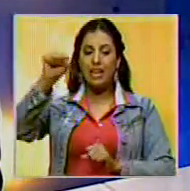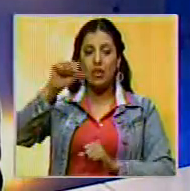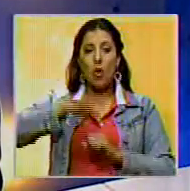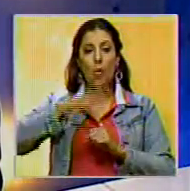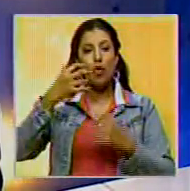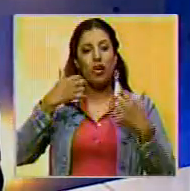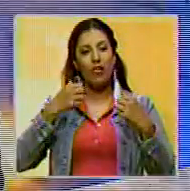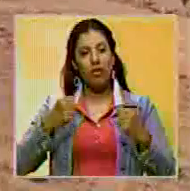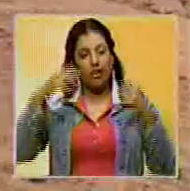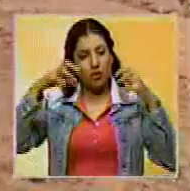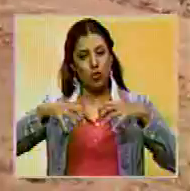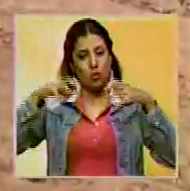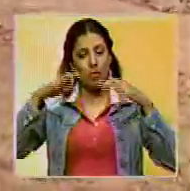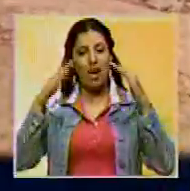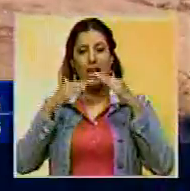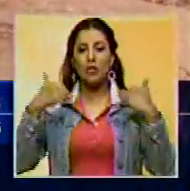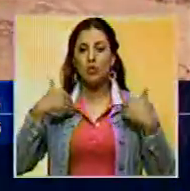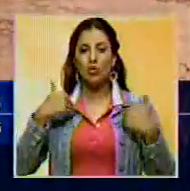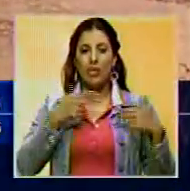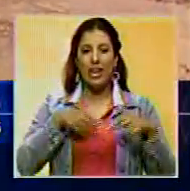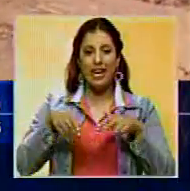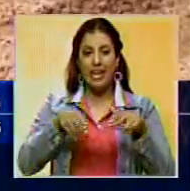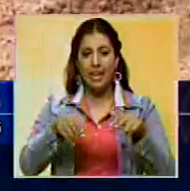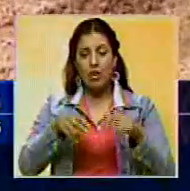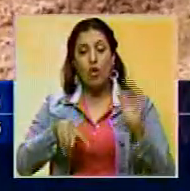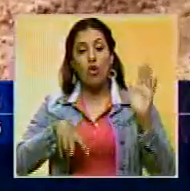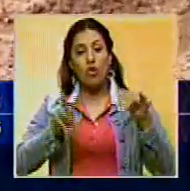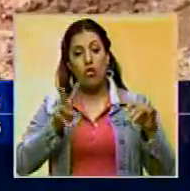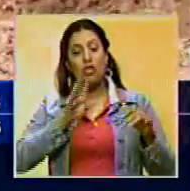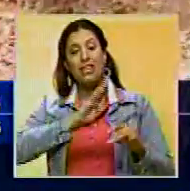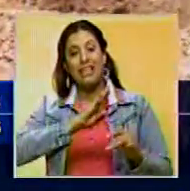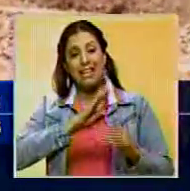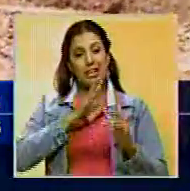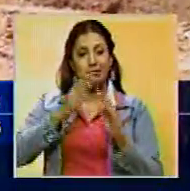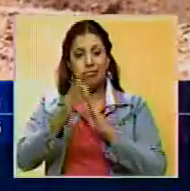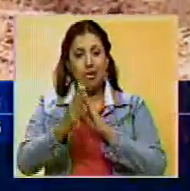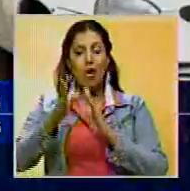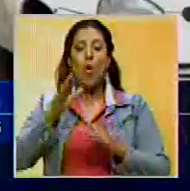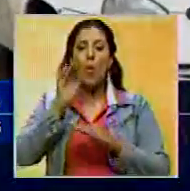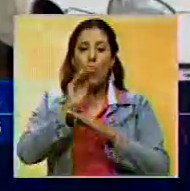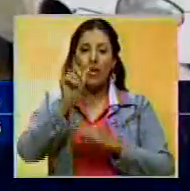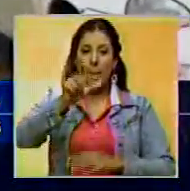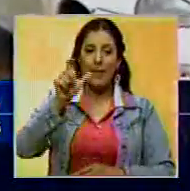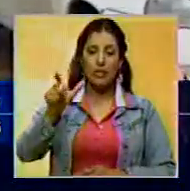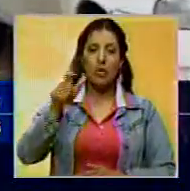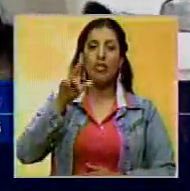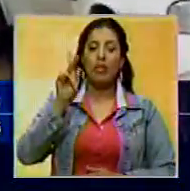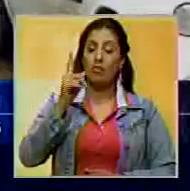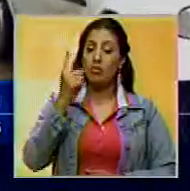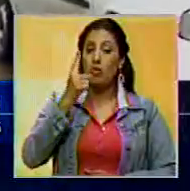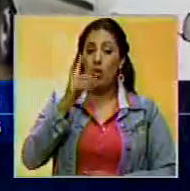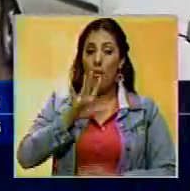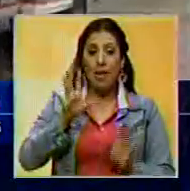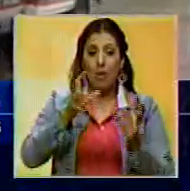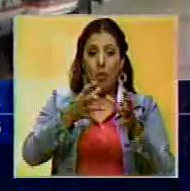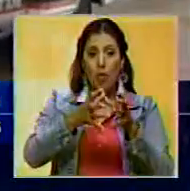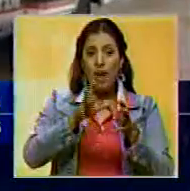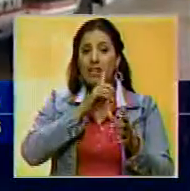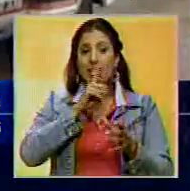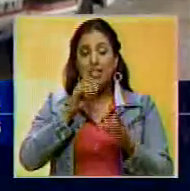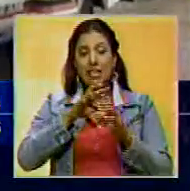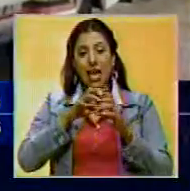riesgo por lluvias. Las viviendas son amenazadas por el río Torbes y 12 afluentes transversales. Protección Civil informó que sólo en el sector La